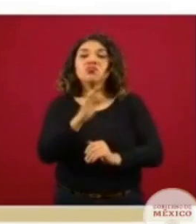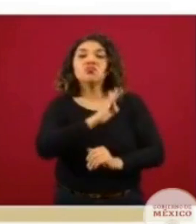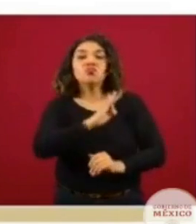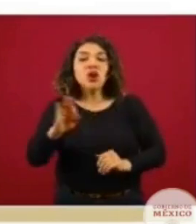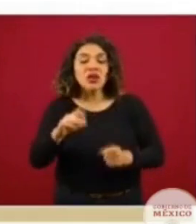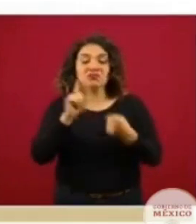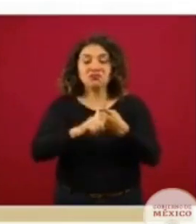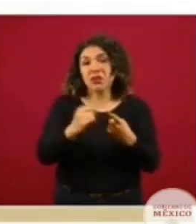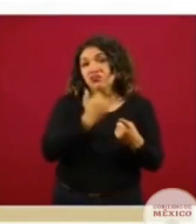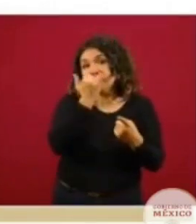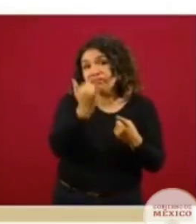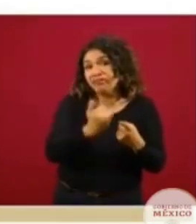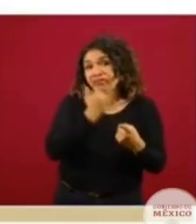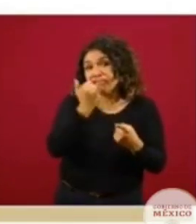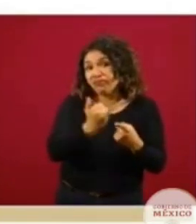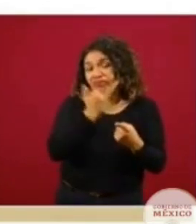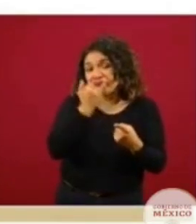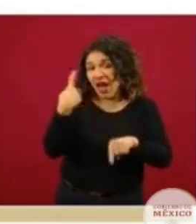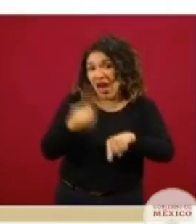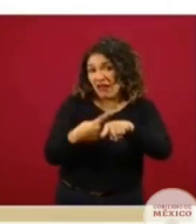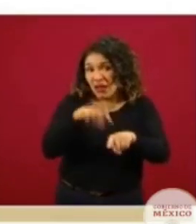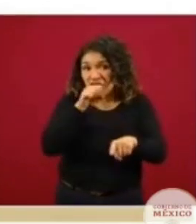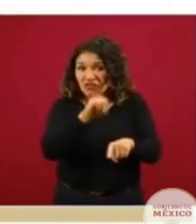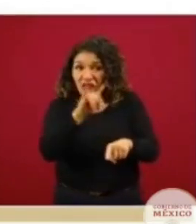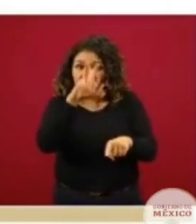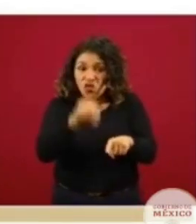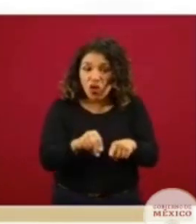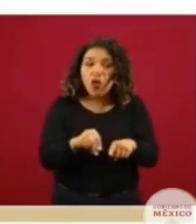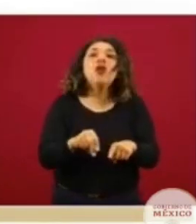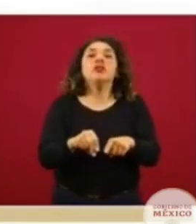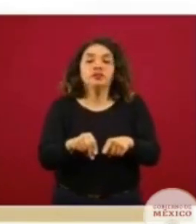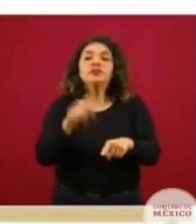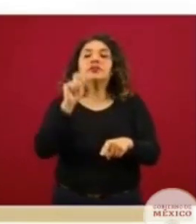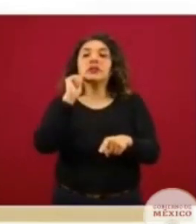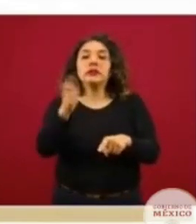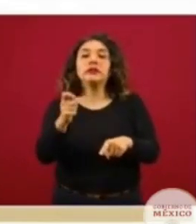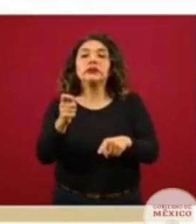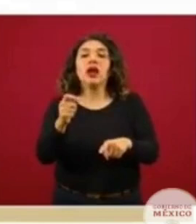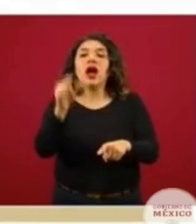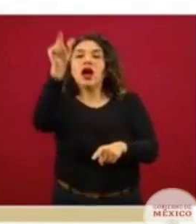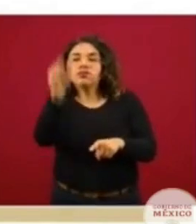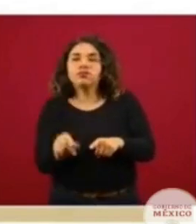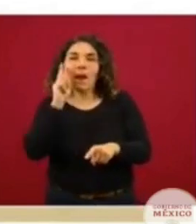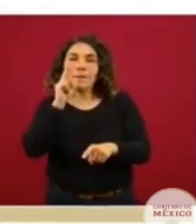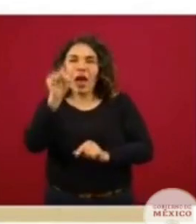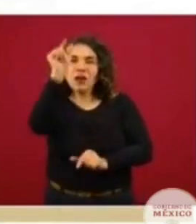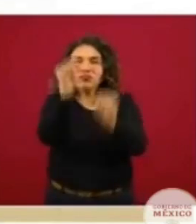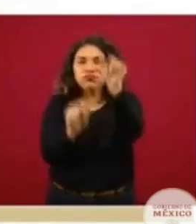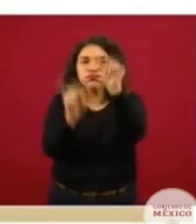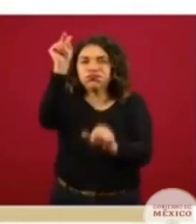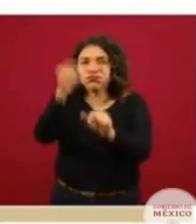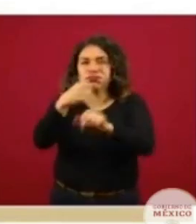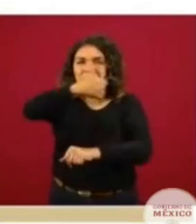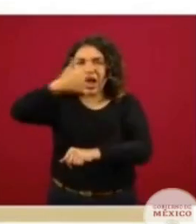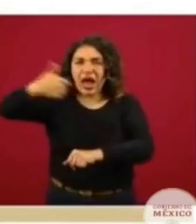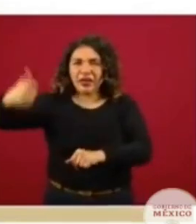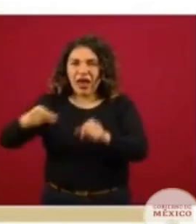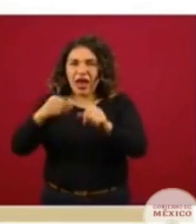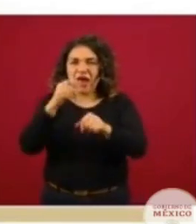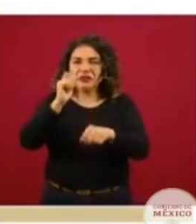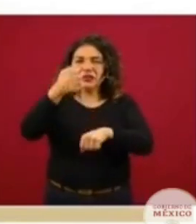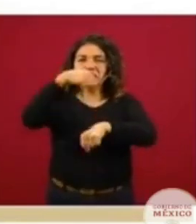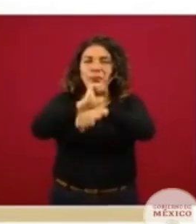sospechosos de la enfermedad y son precisamente las columnas que vemos representadas en cada una de las